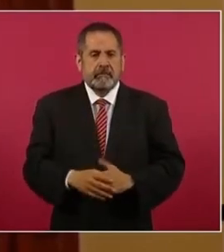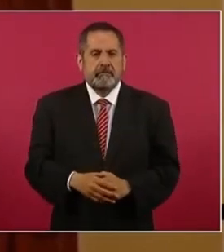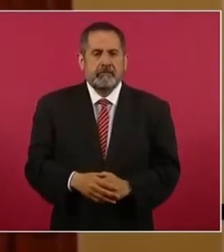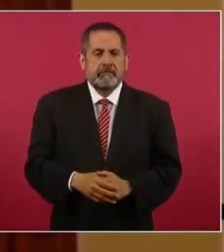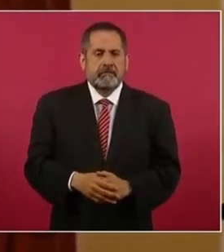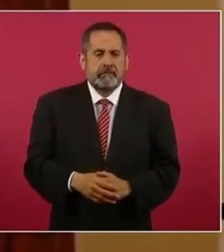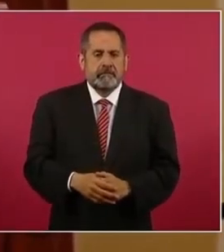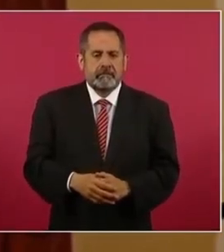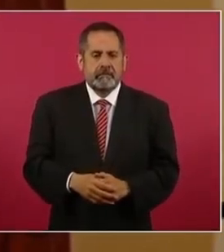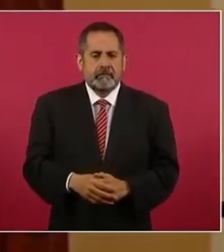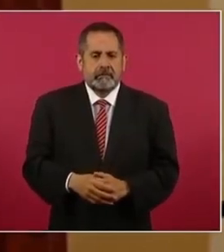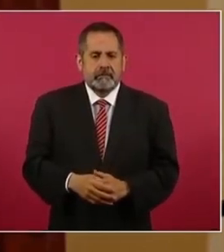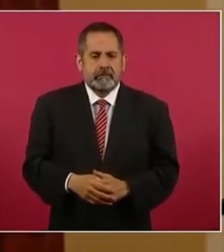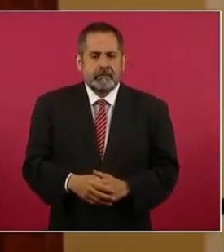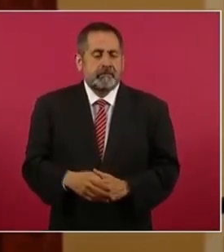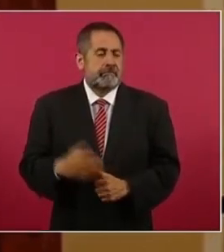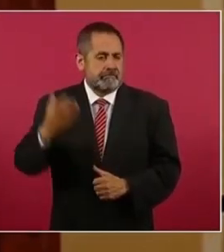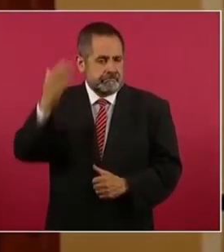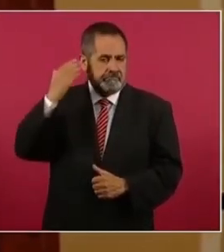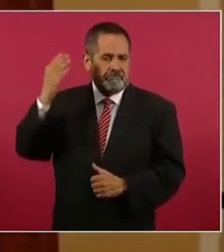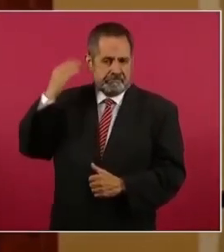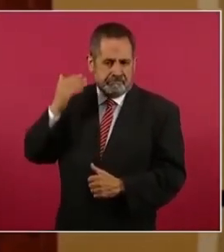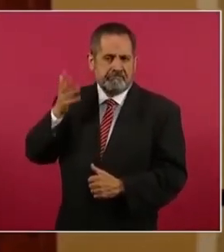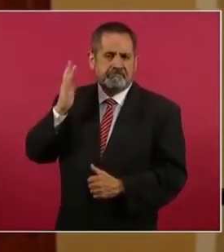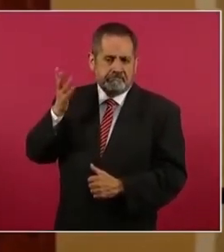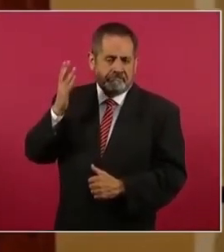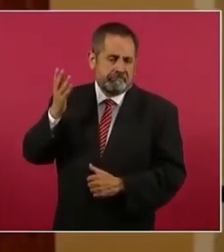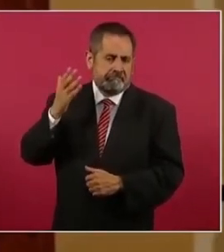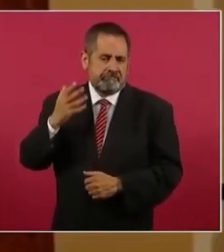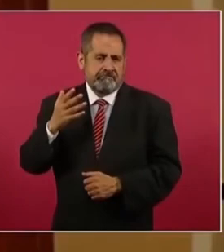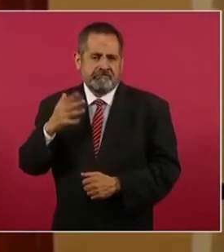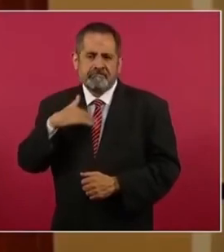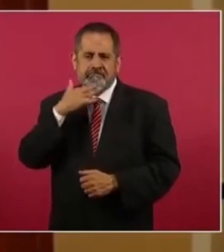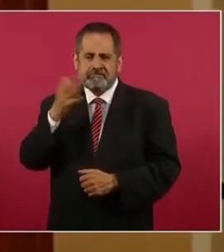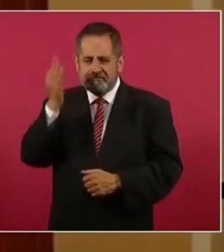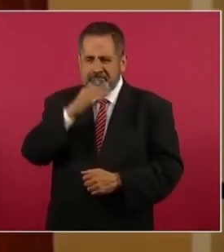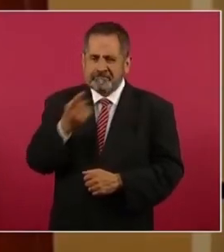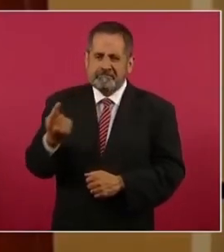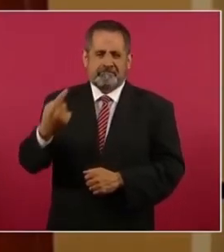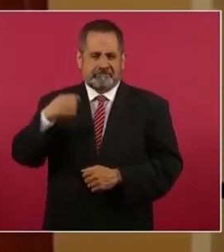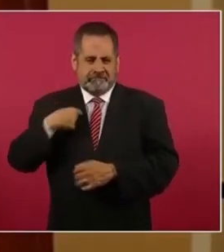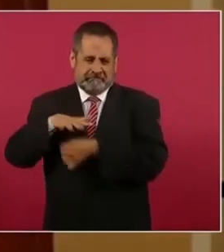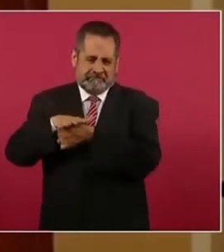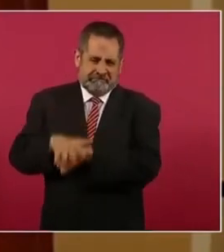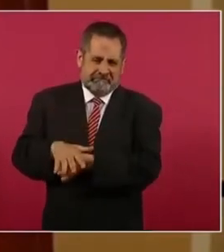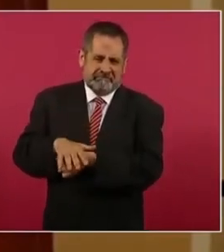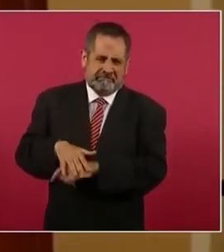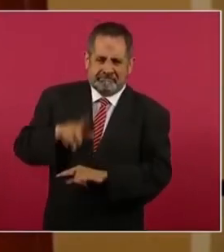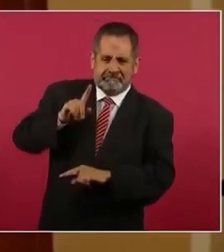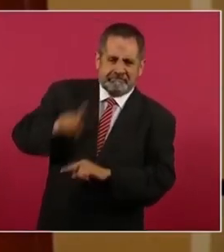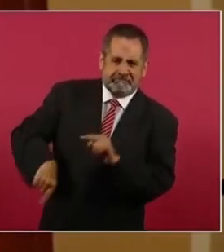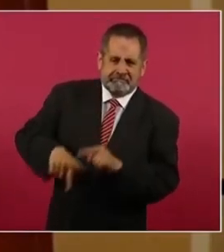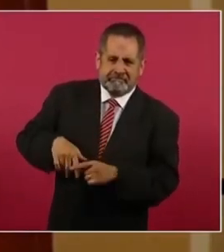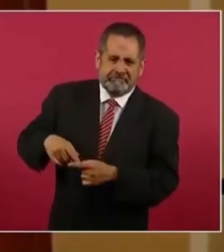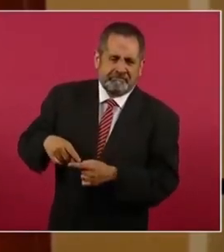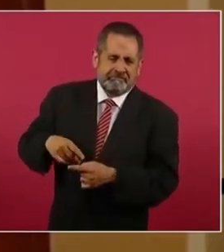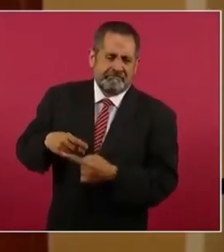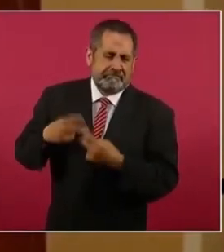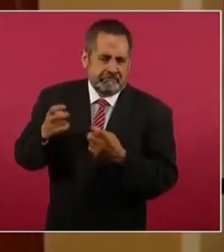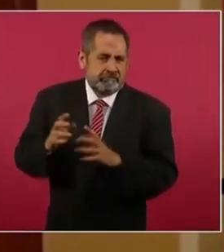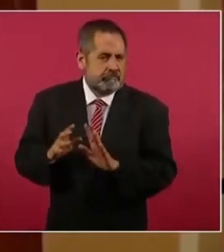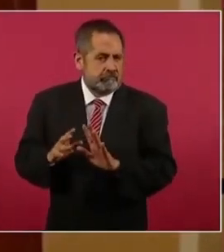hemos padecido ya ese atropello antidemocrático y